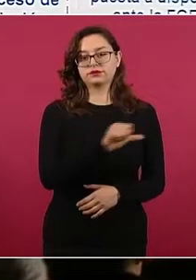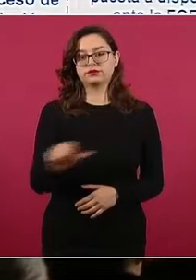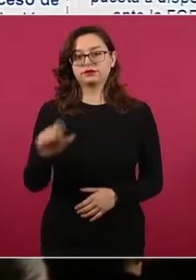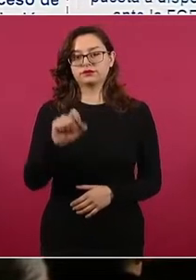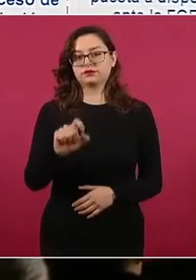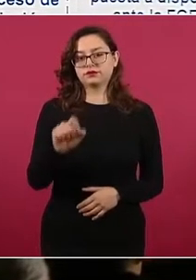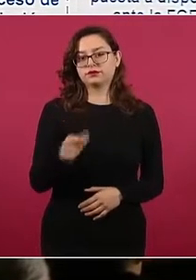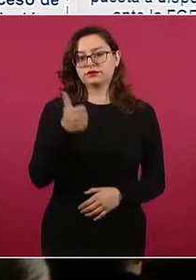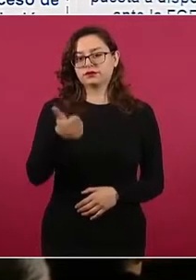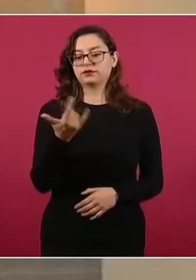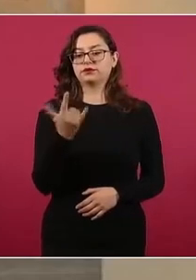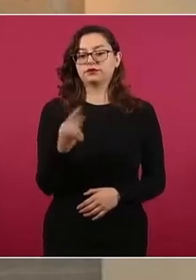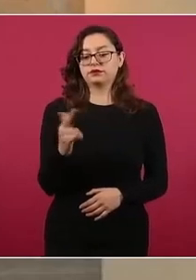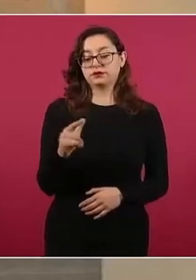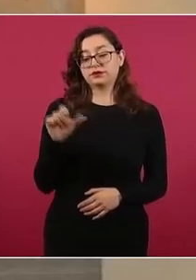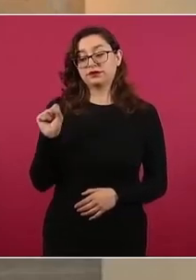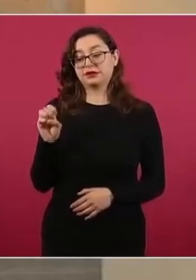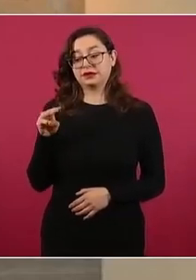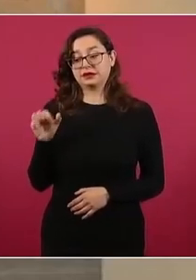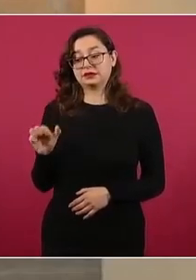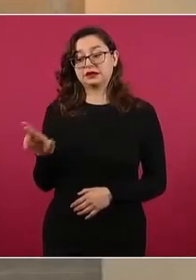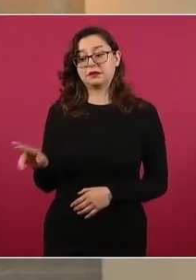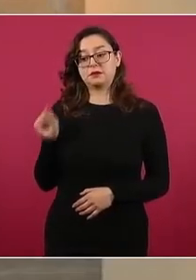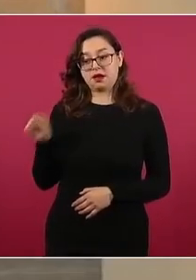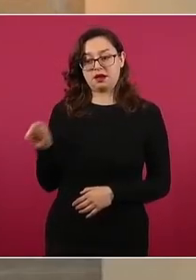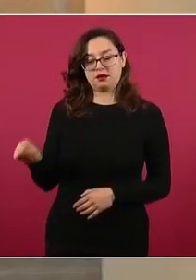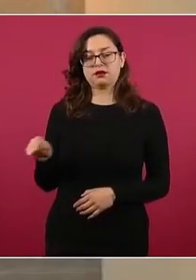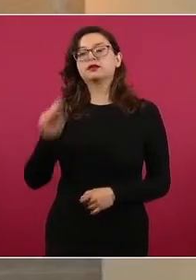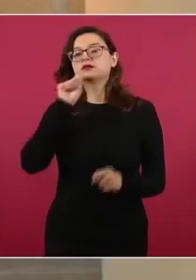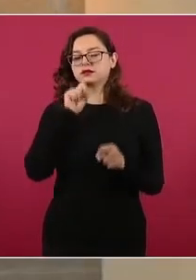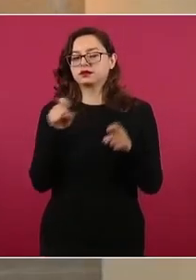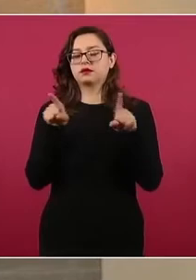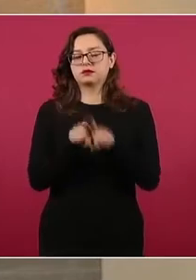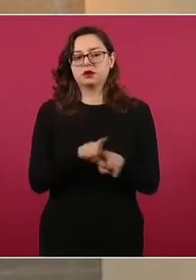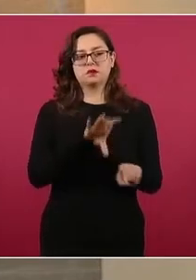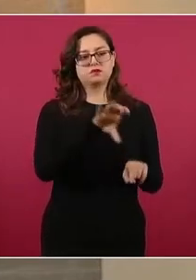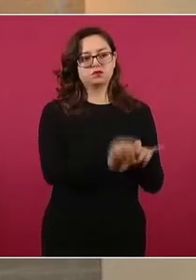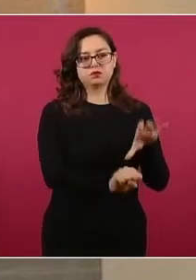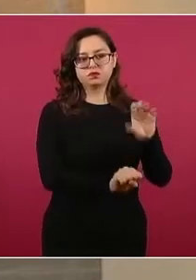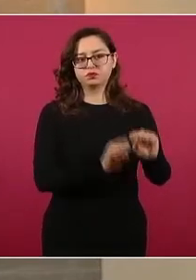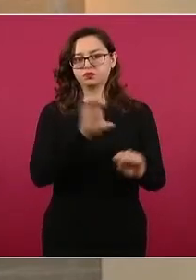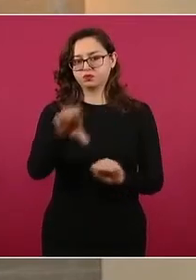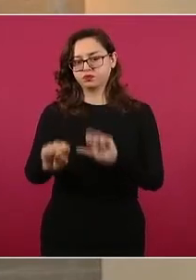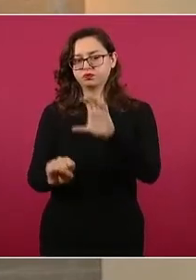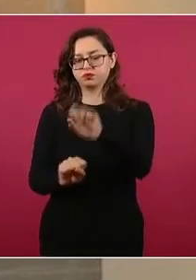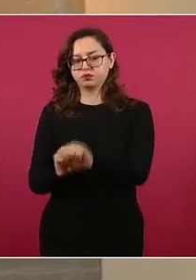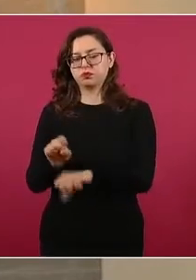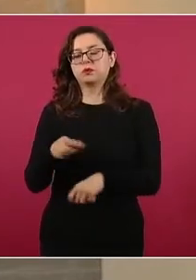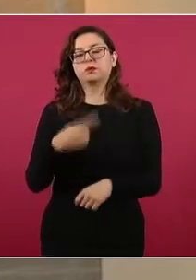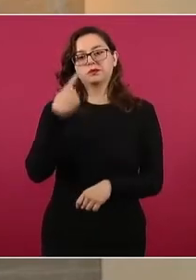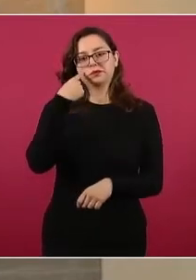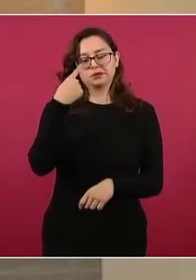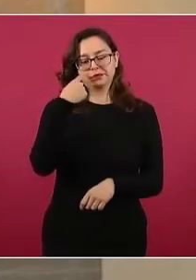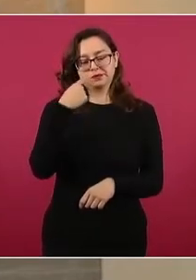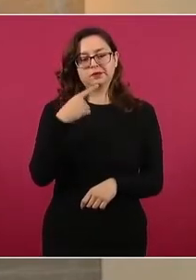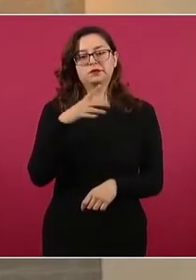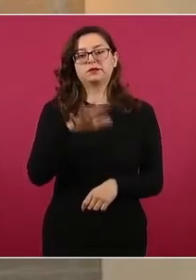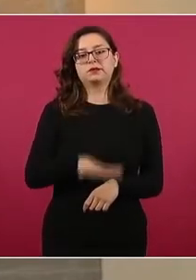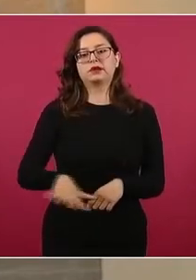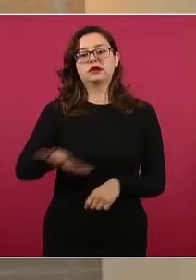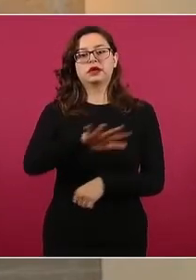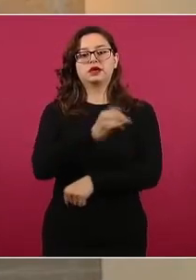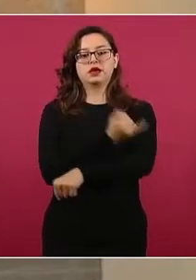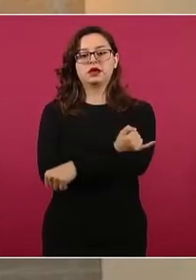diferentes aseguramientos y detenciones, que ahorita damos cuenta, en Iztapalapa, en